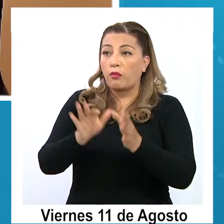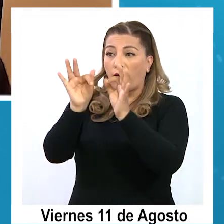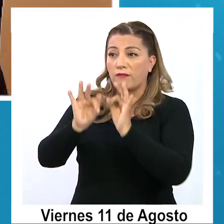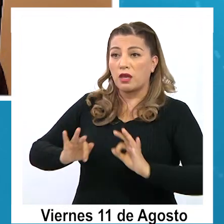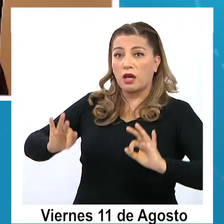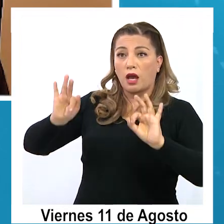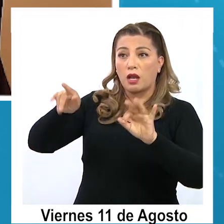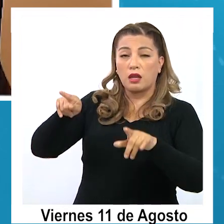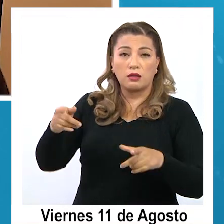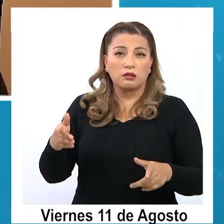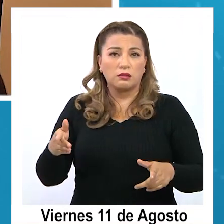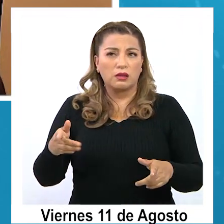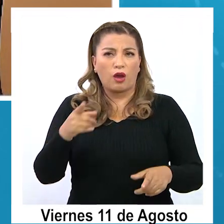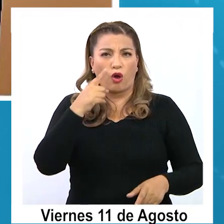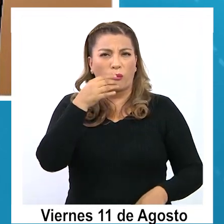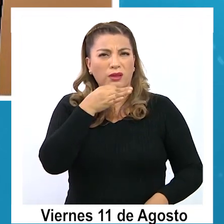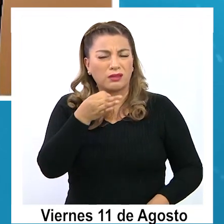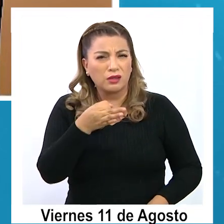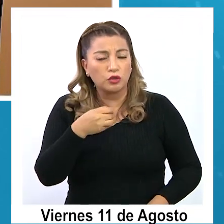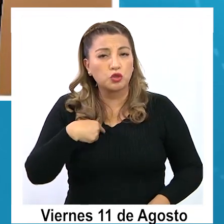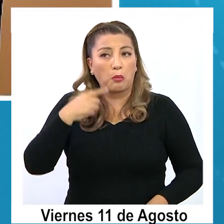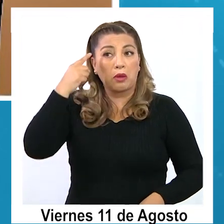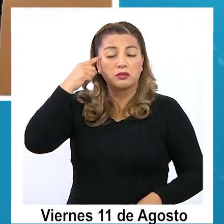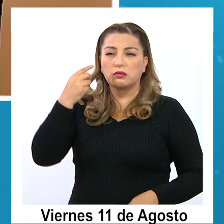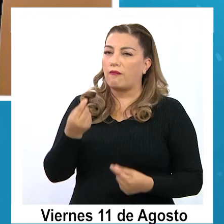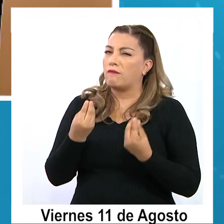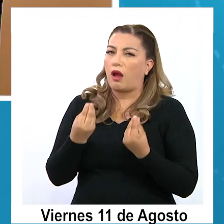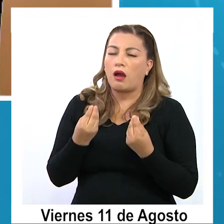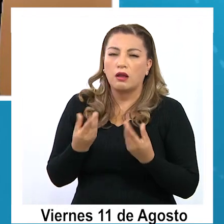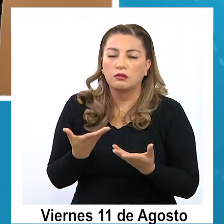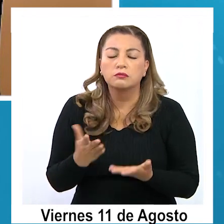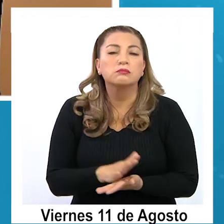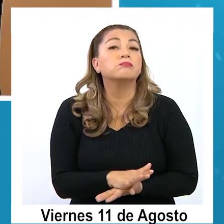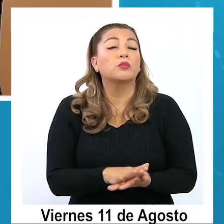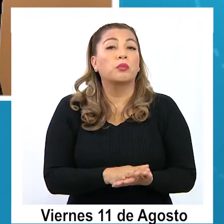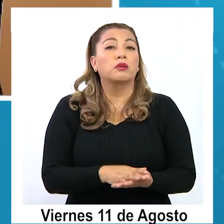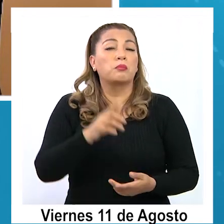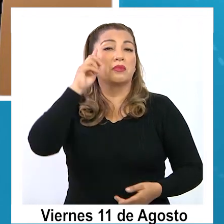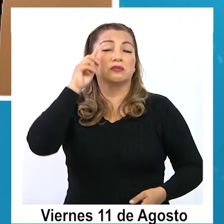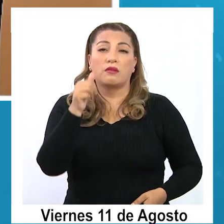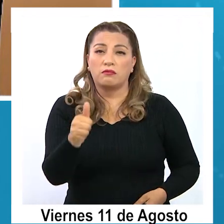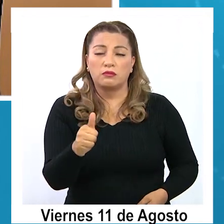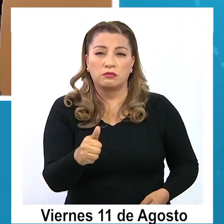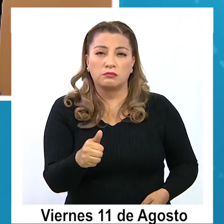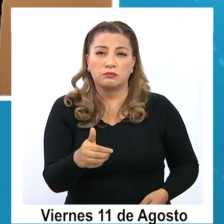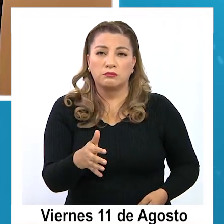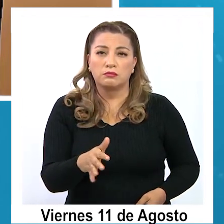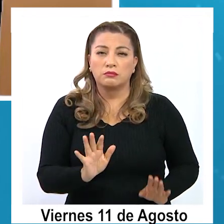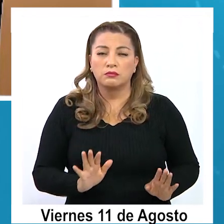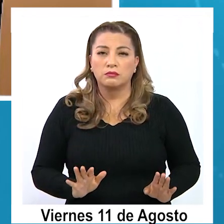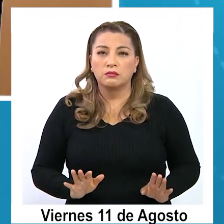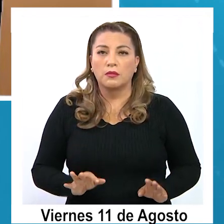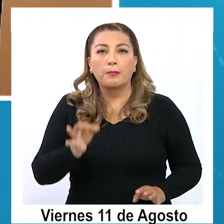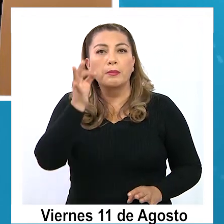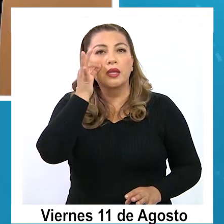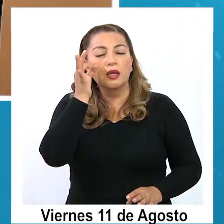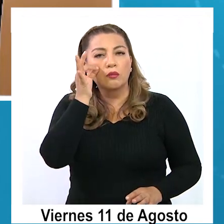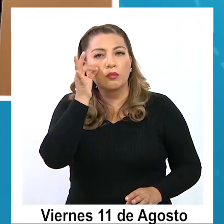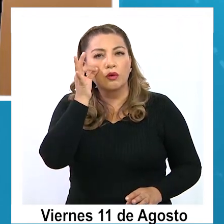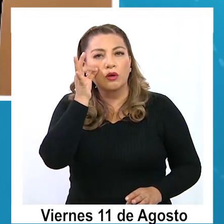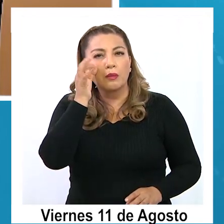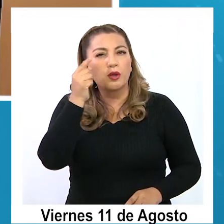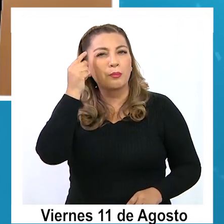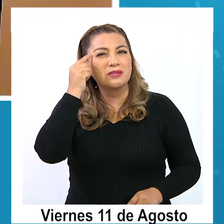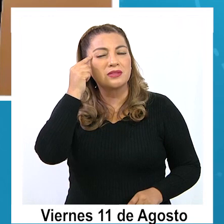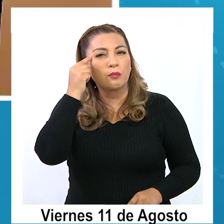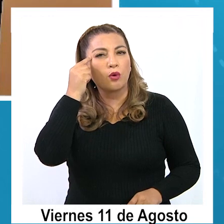investigación, pero dijo una cosa que a me pareció buenísima. Está muy bien, miremos, pero miremos un poquito para